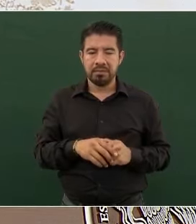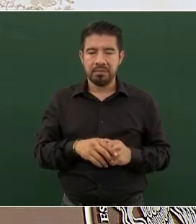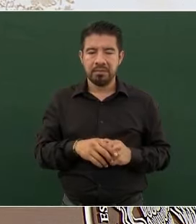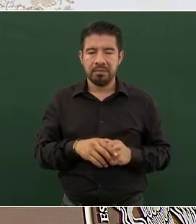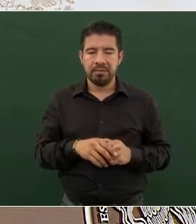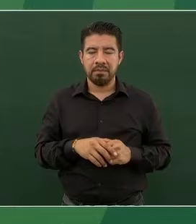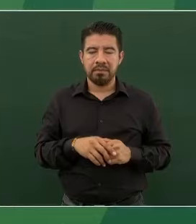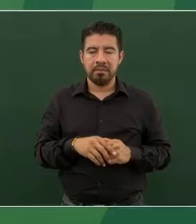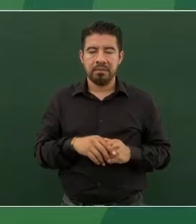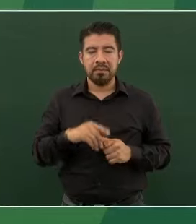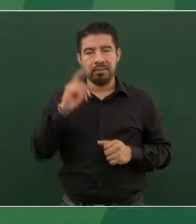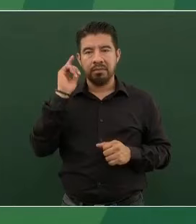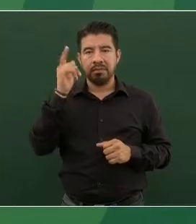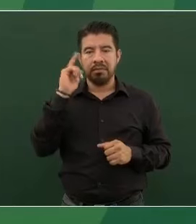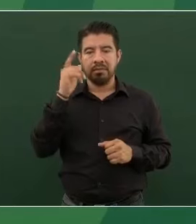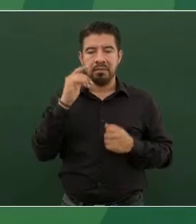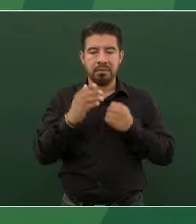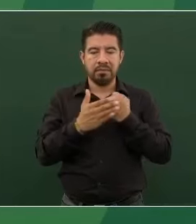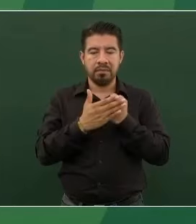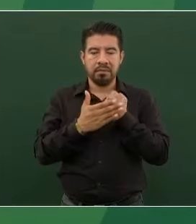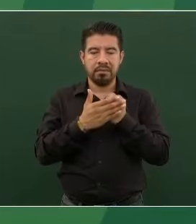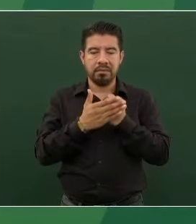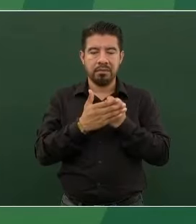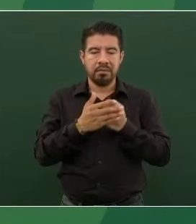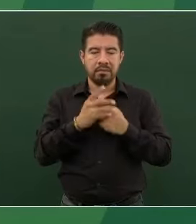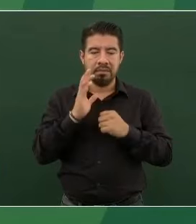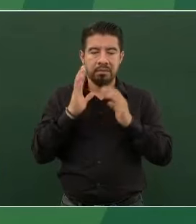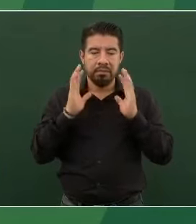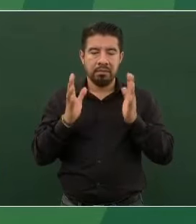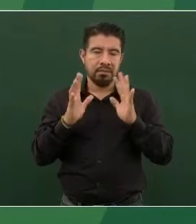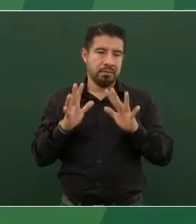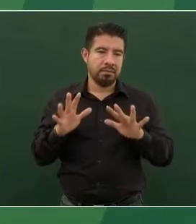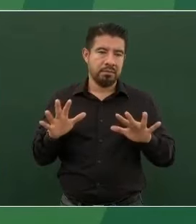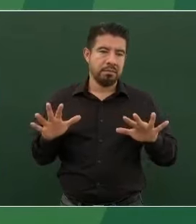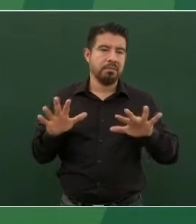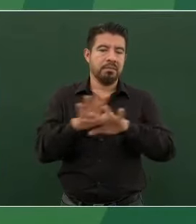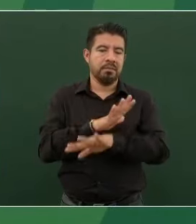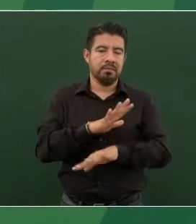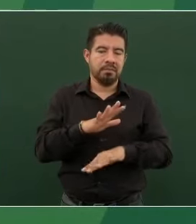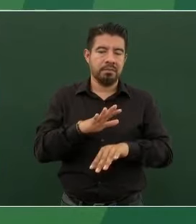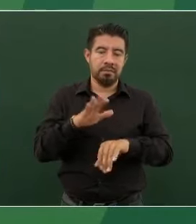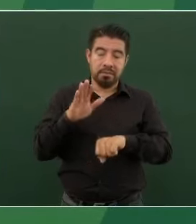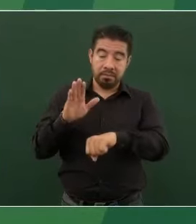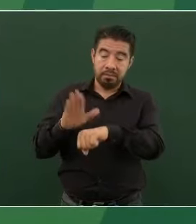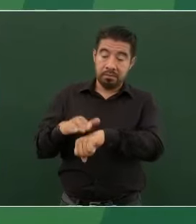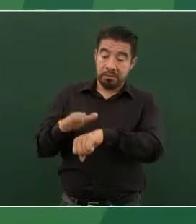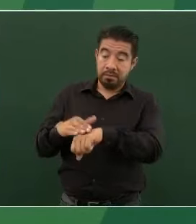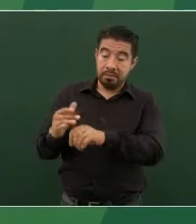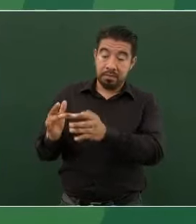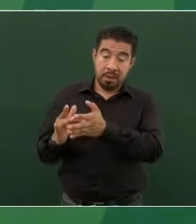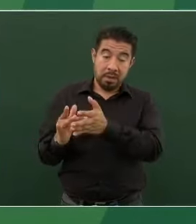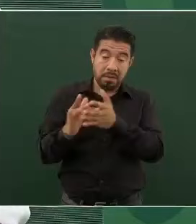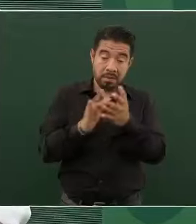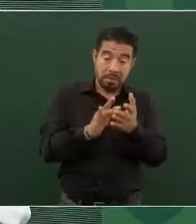cambien, porque les piden dinero para la guerra en Ucrania, ahí va